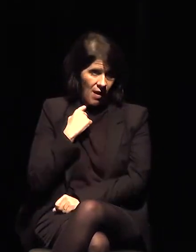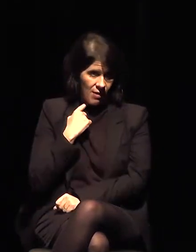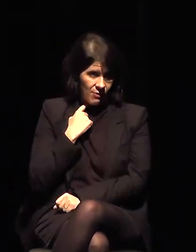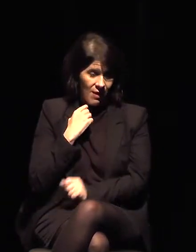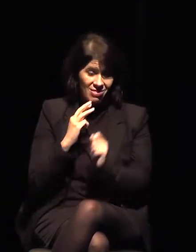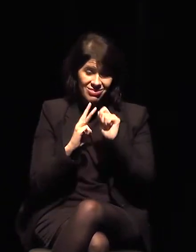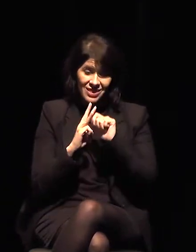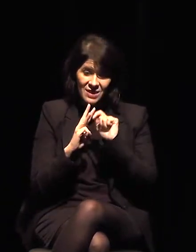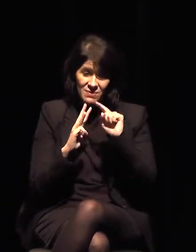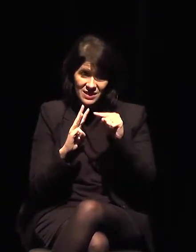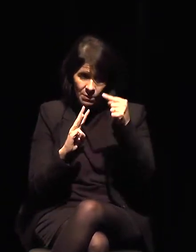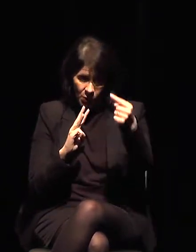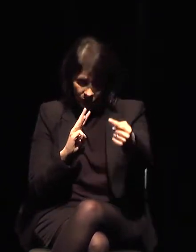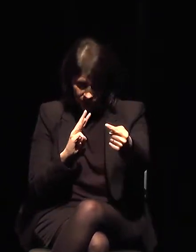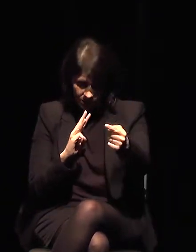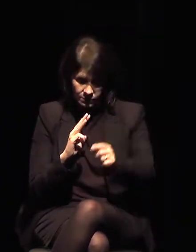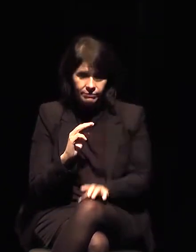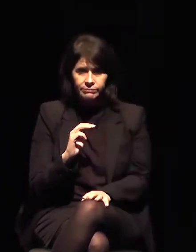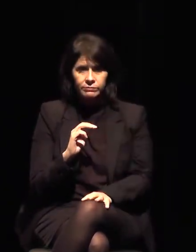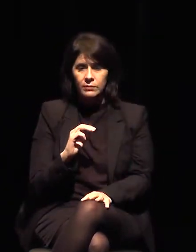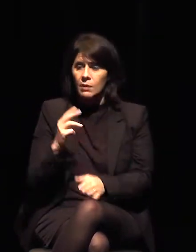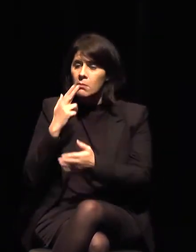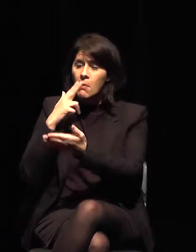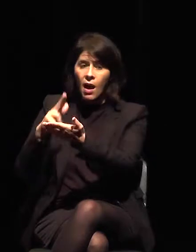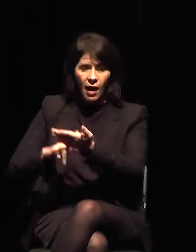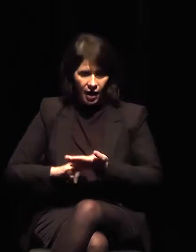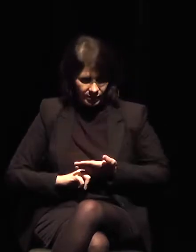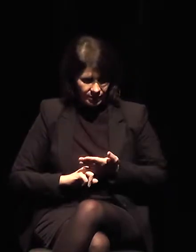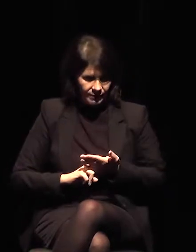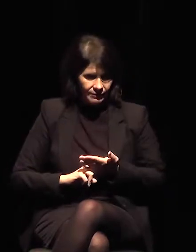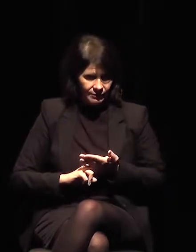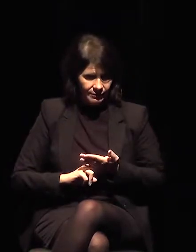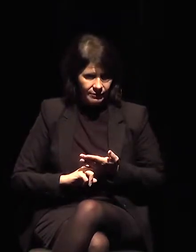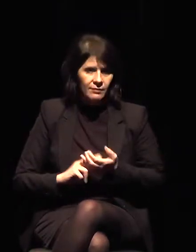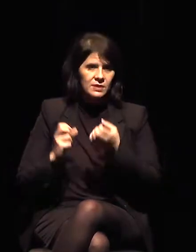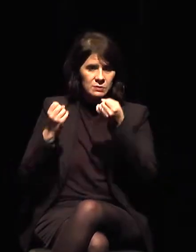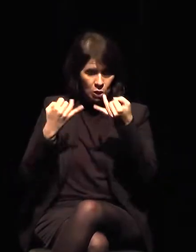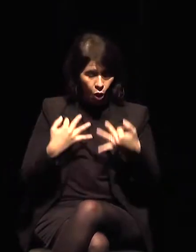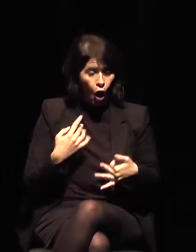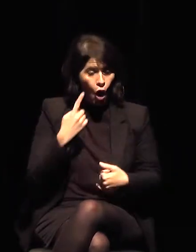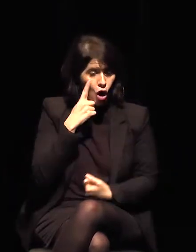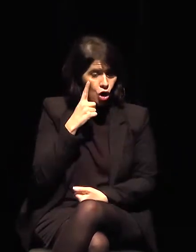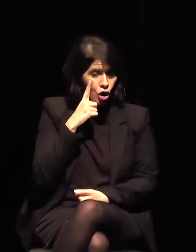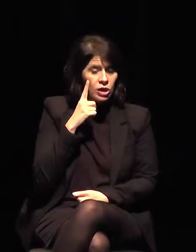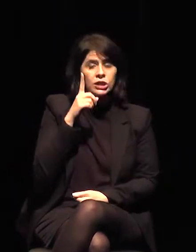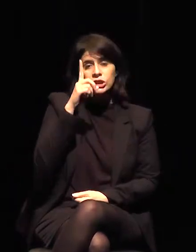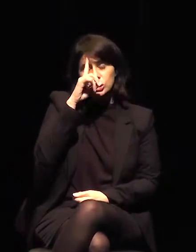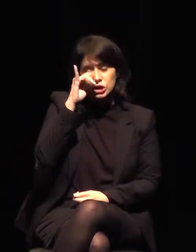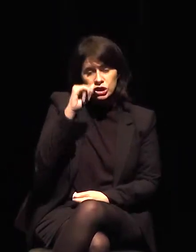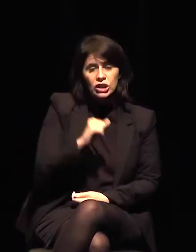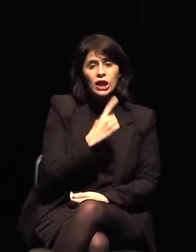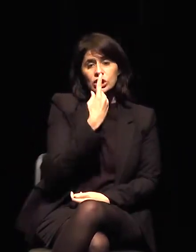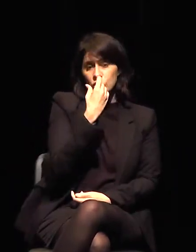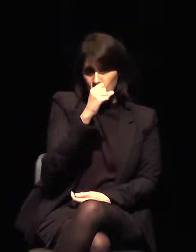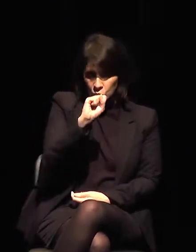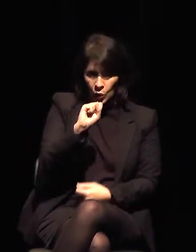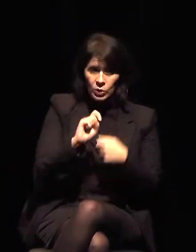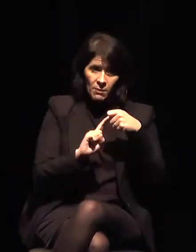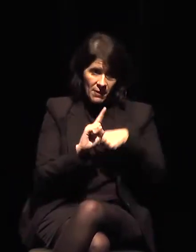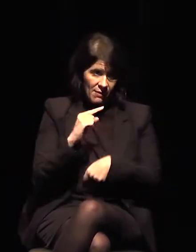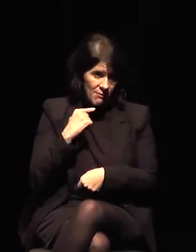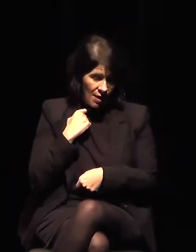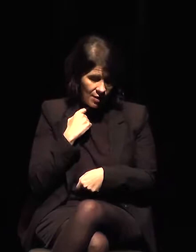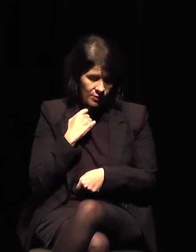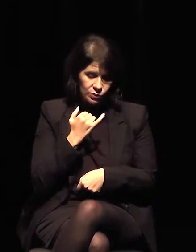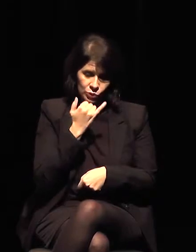el 18 de marzo caducaría el plazo de 90 días, el plazo que se define en la ley y